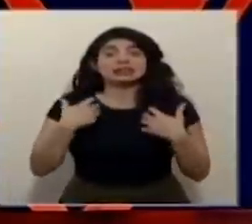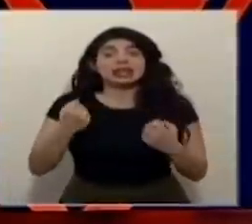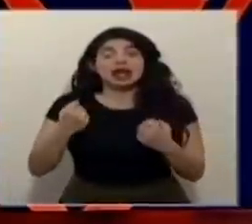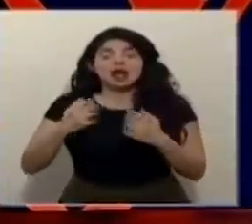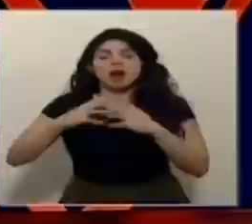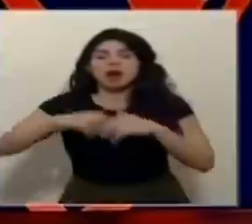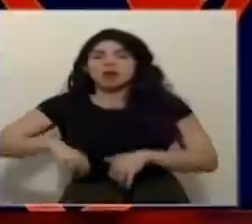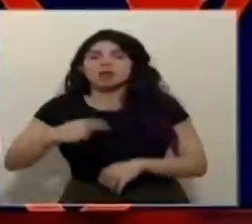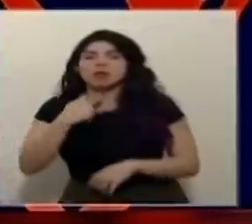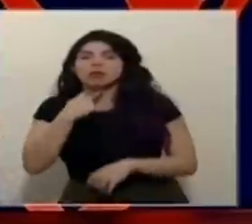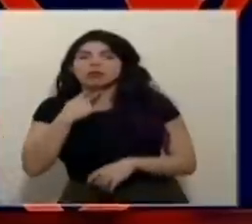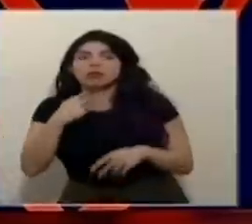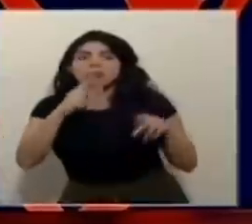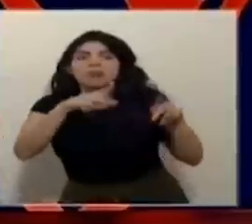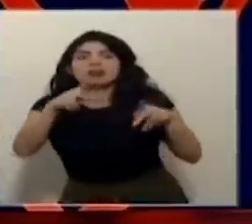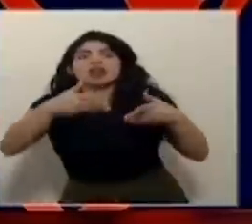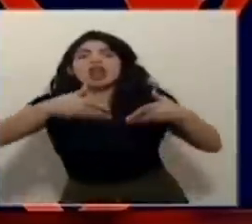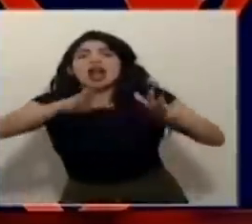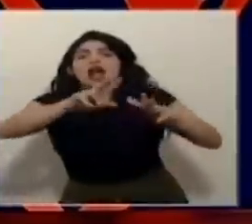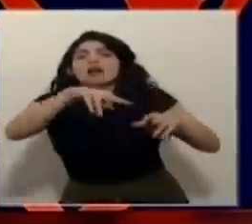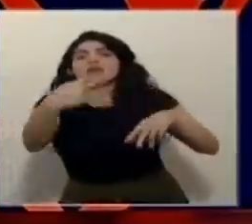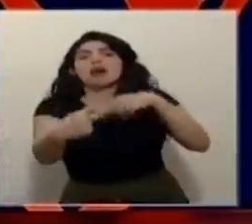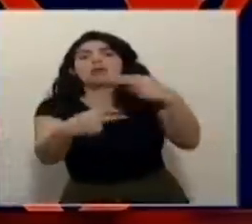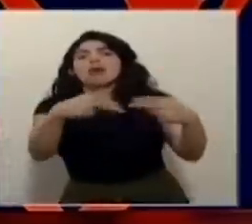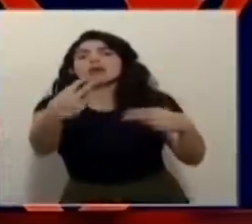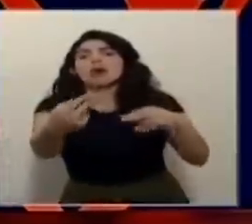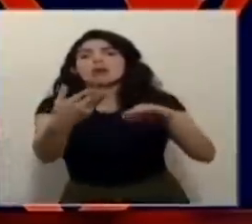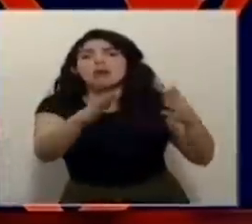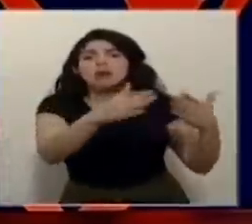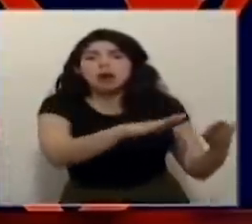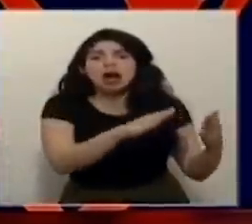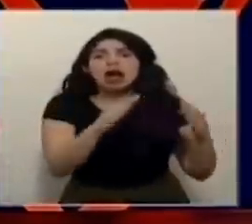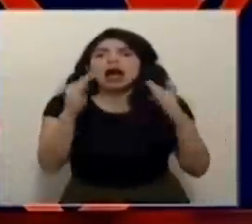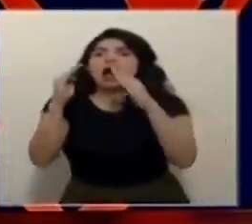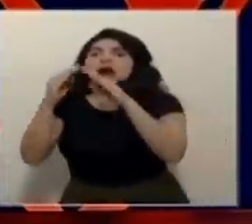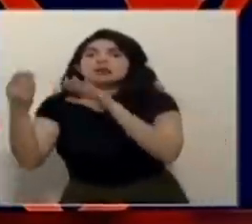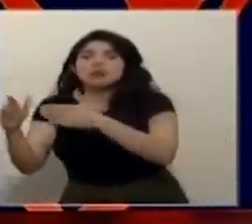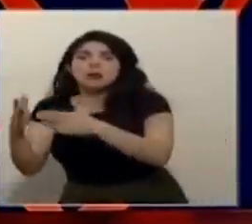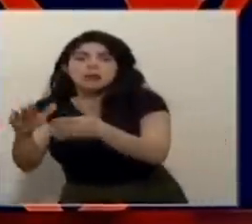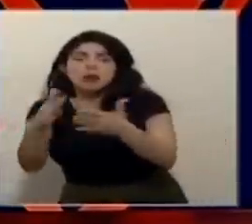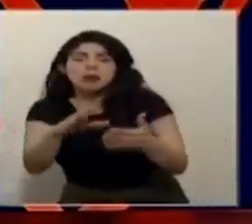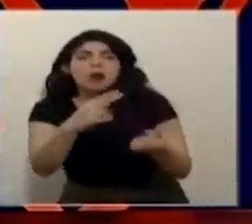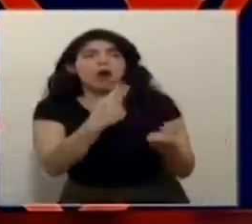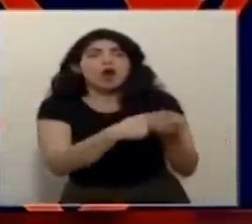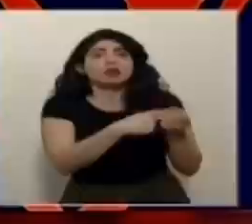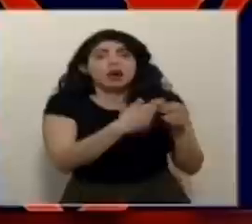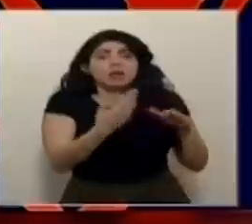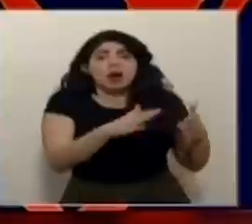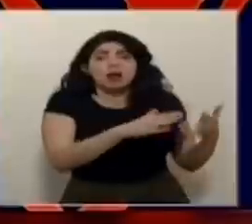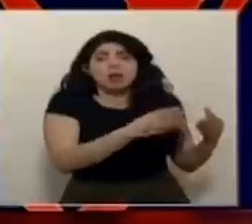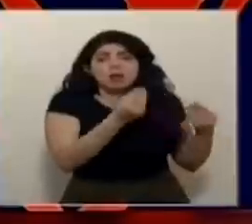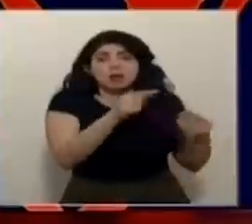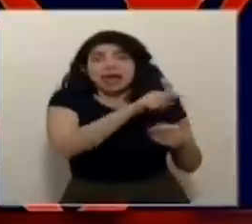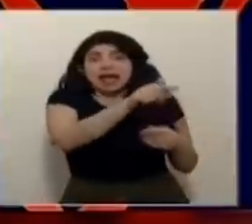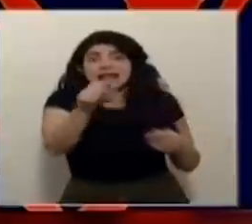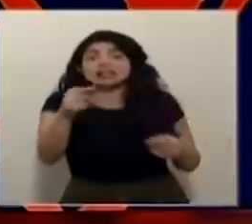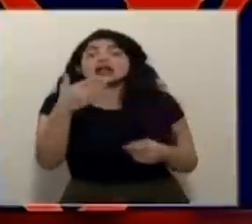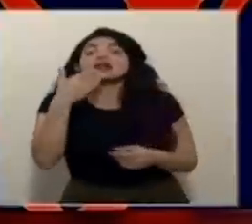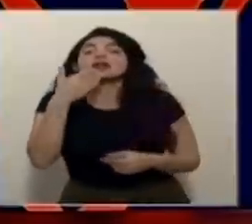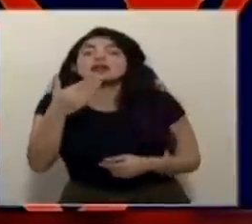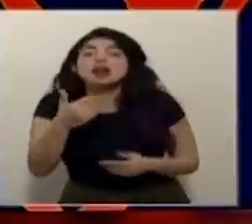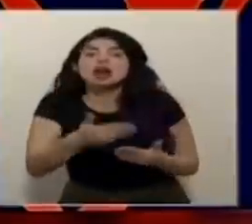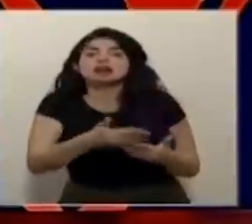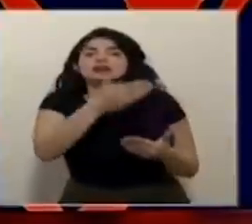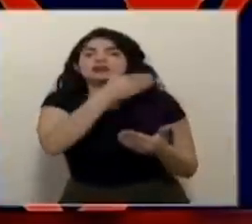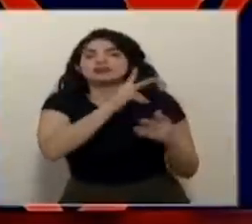la gente comienza a fallecer en la calle en las casas o en los hospitales de forma masiva eso se logró gracias a todo el